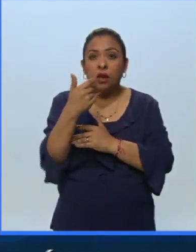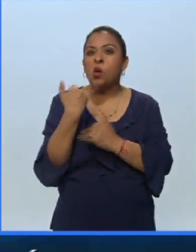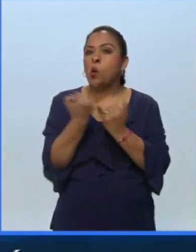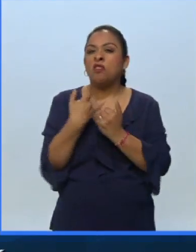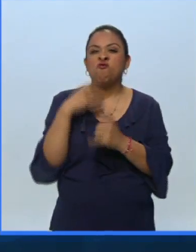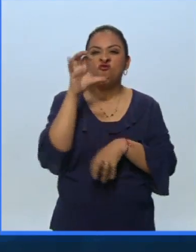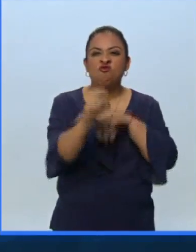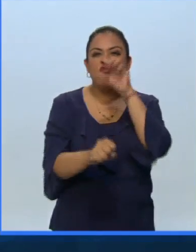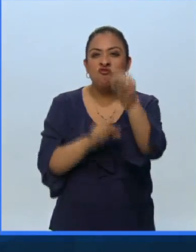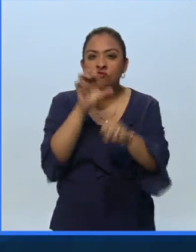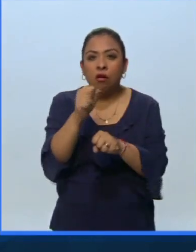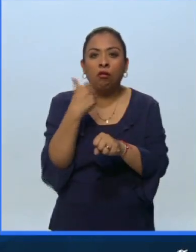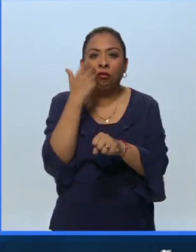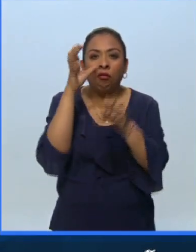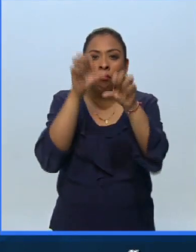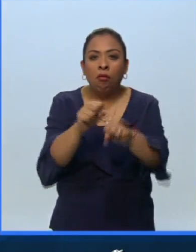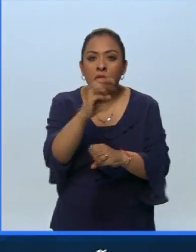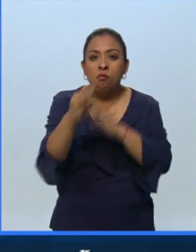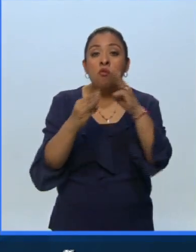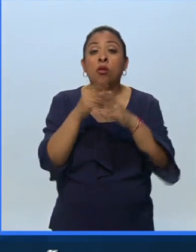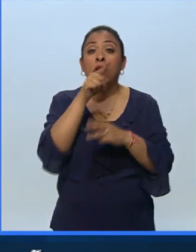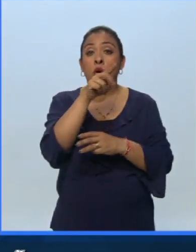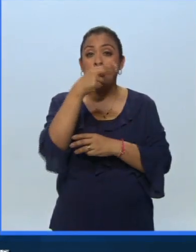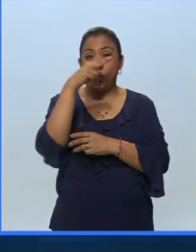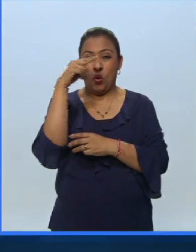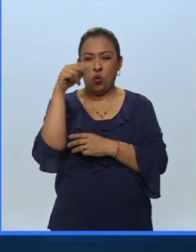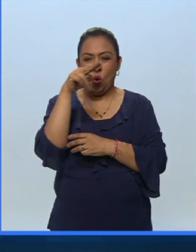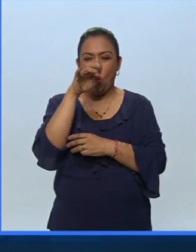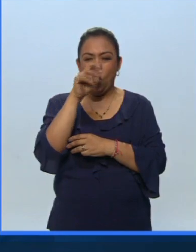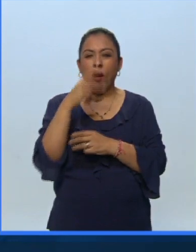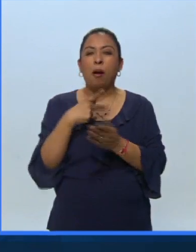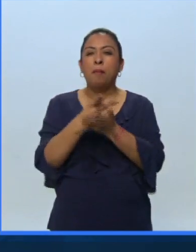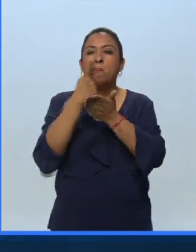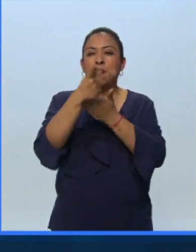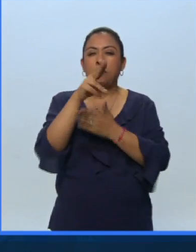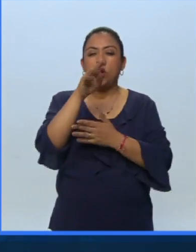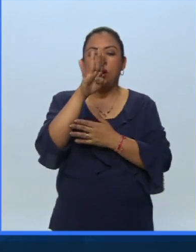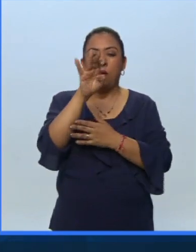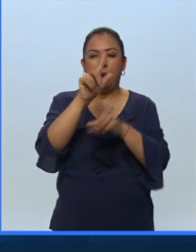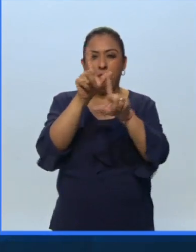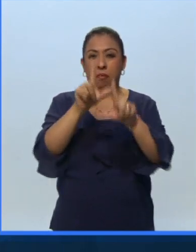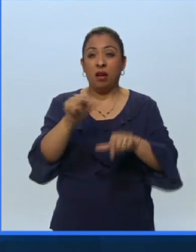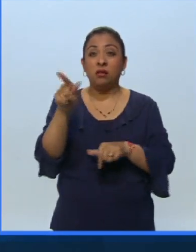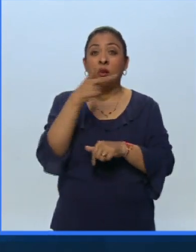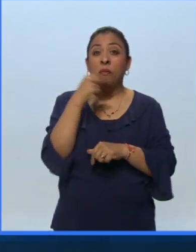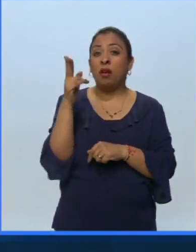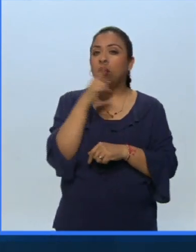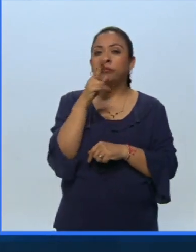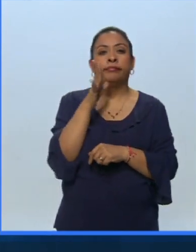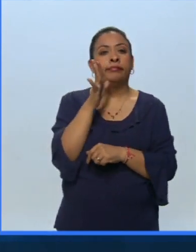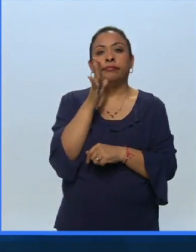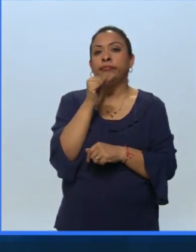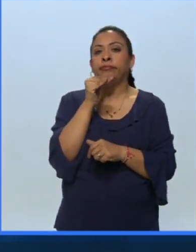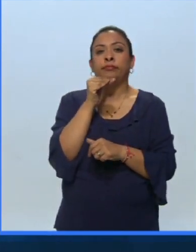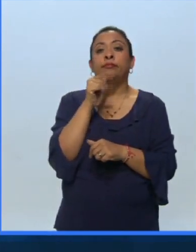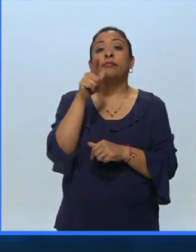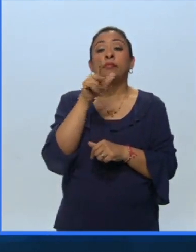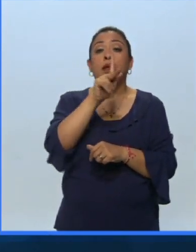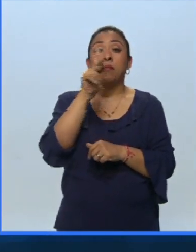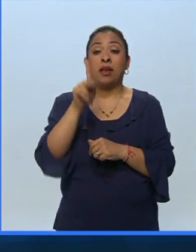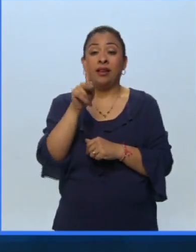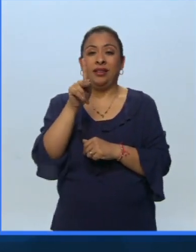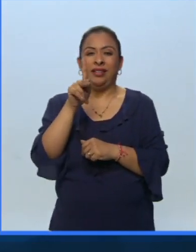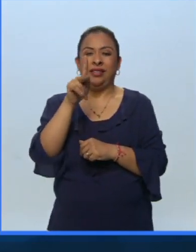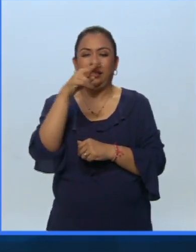persiguió por el mundo incluso en Noruega donde se entrega el premio Nobel de la Paz el ruso no tuvo cabida desde el país nórdico